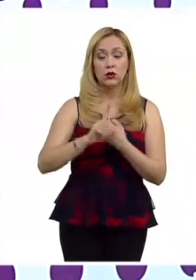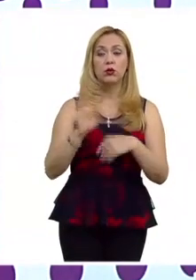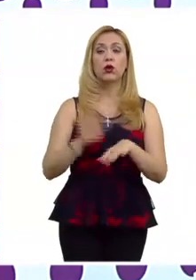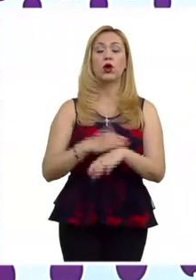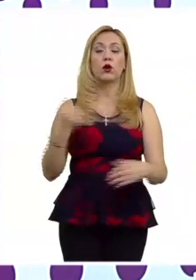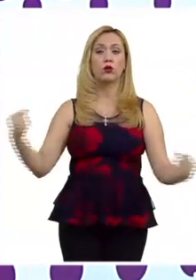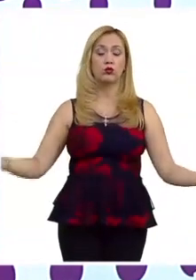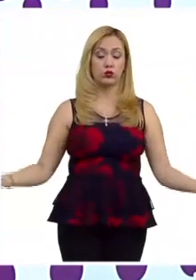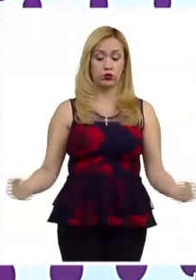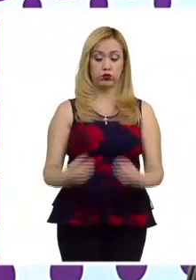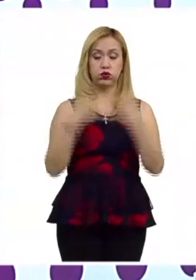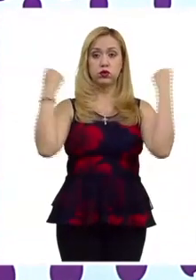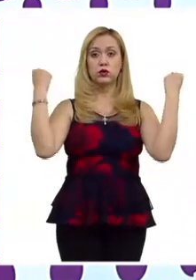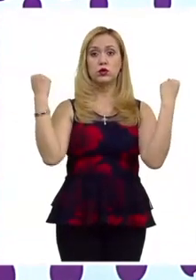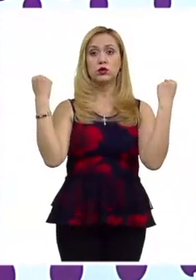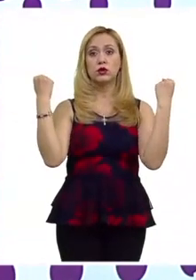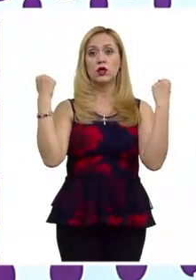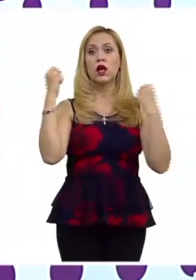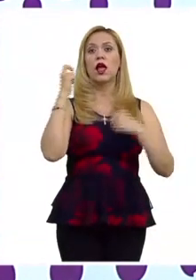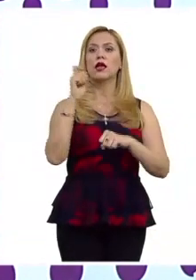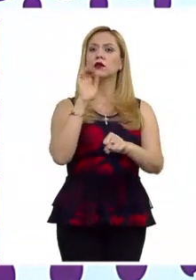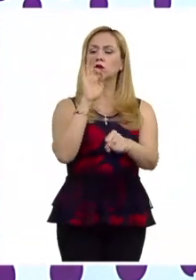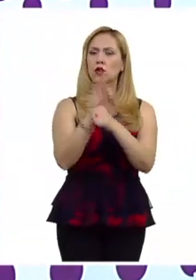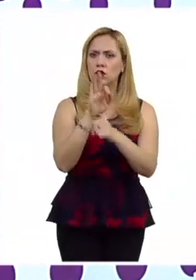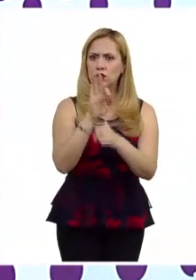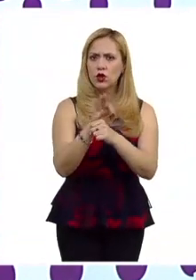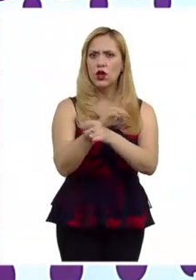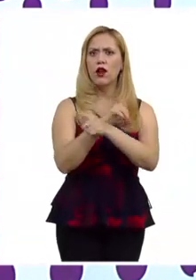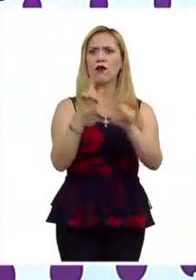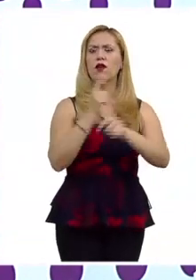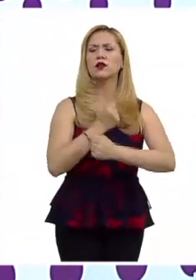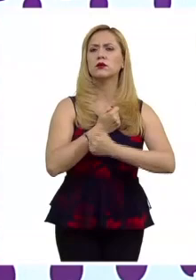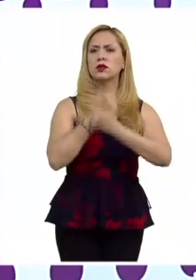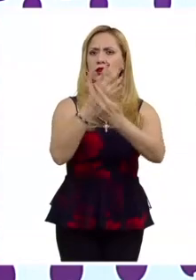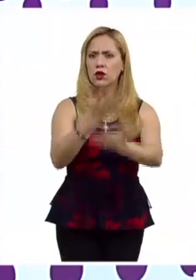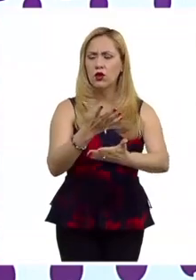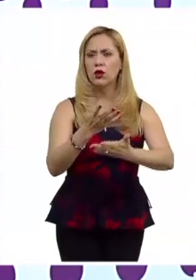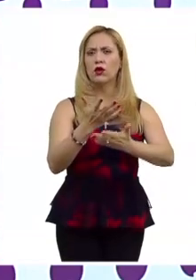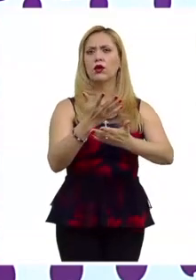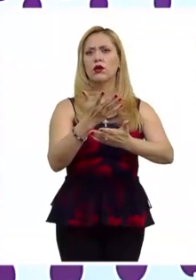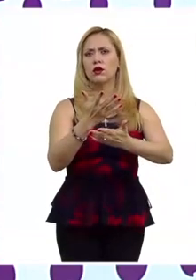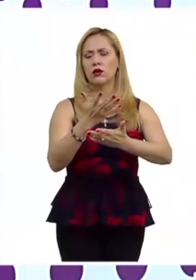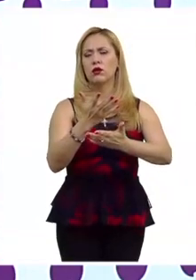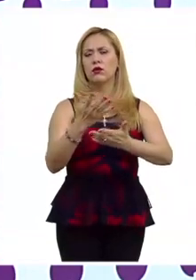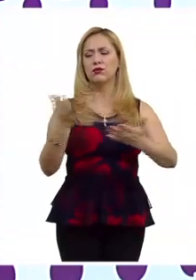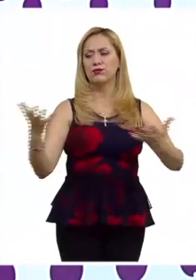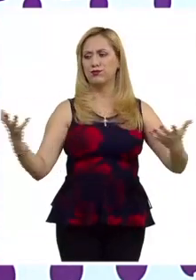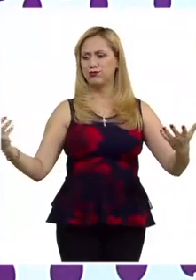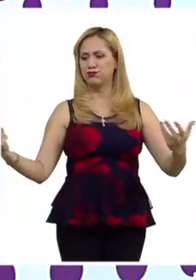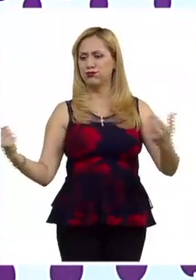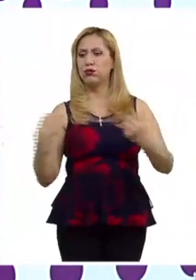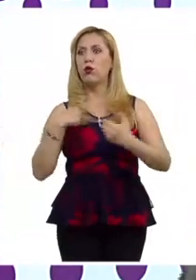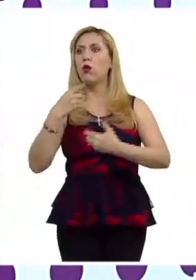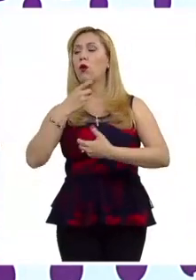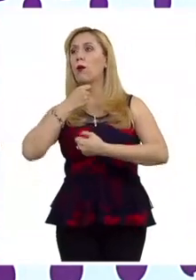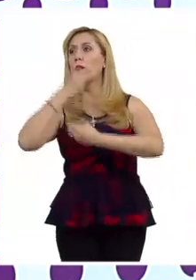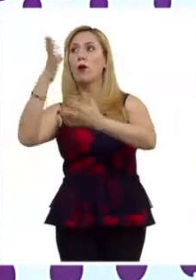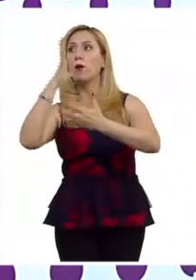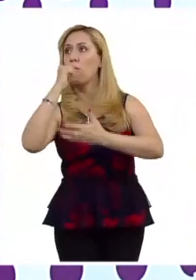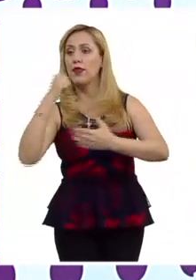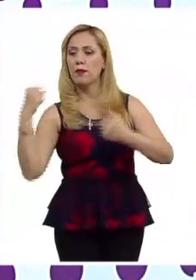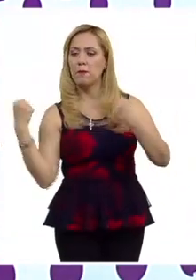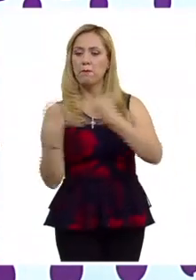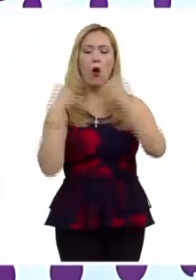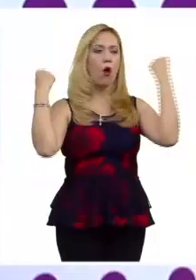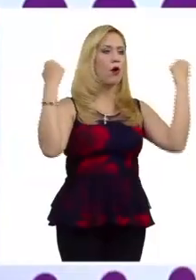con la conceptualización de una protección que tiene la libertad de expresión a vinicio, o la presunción de legalidad que tiene todo discurso,